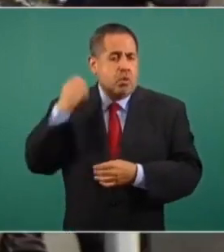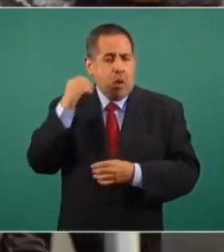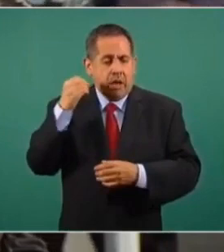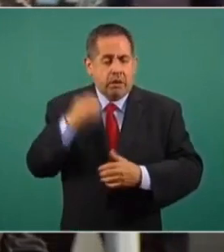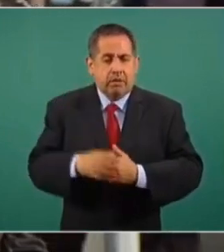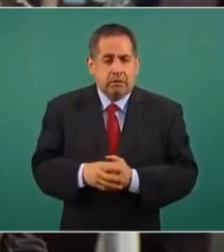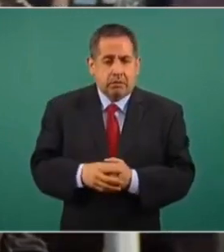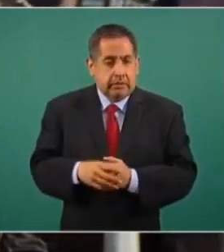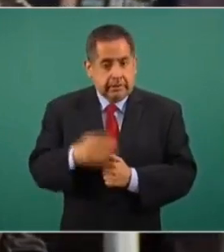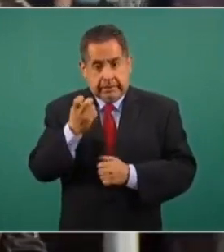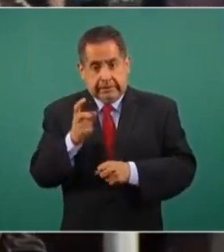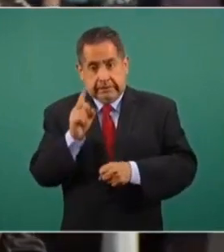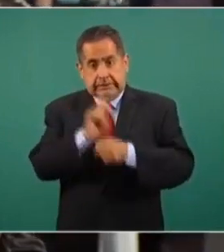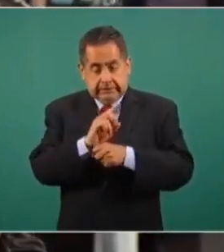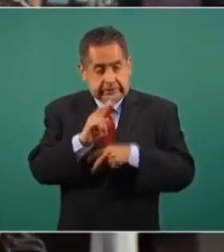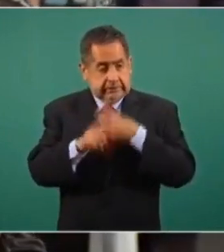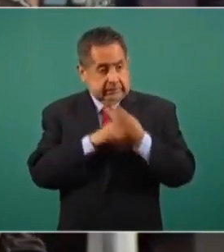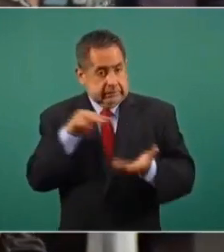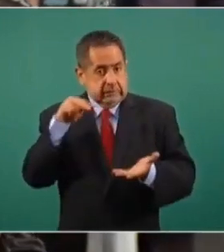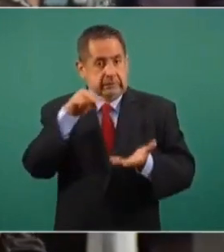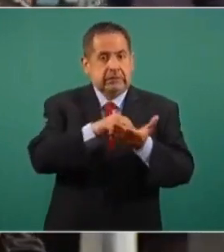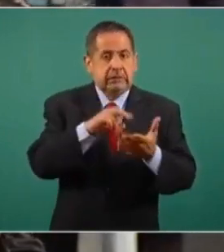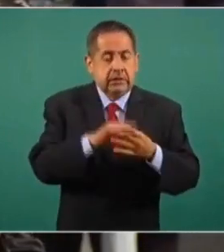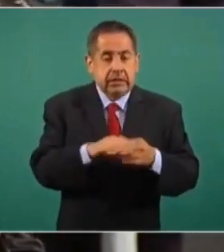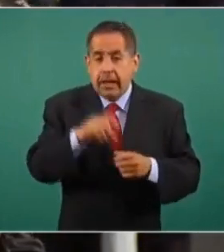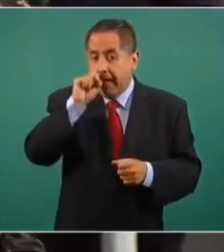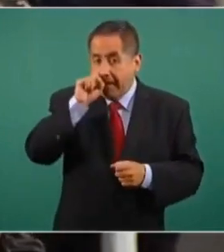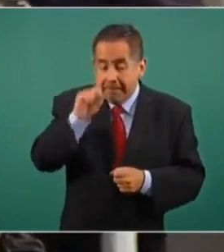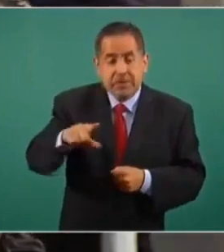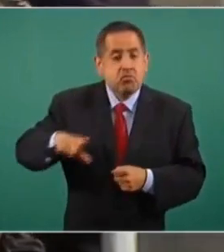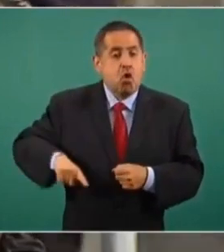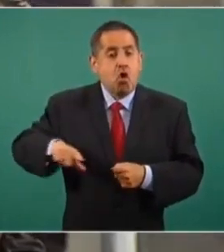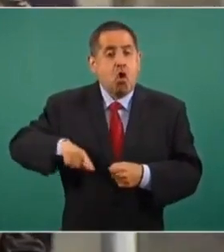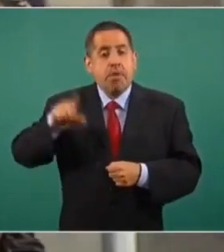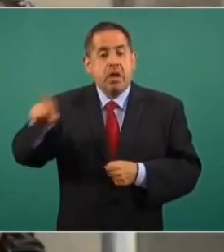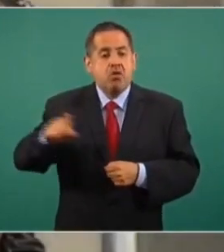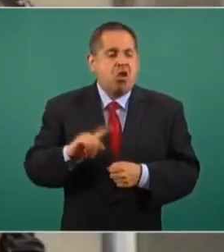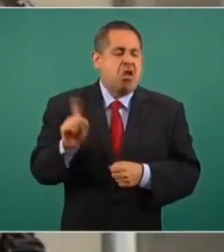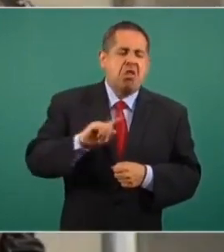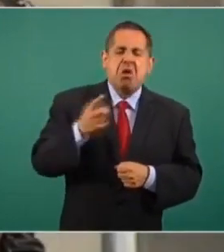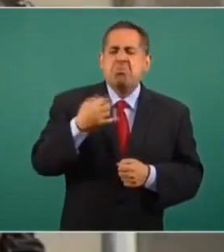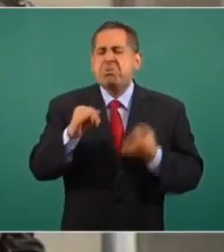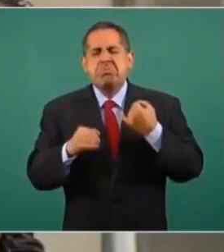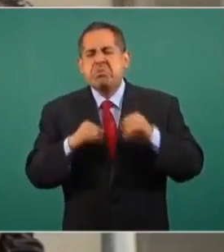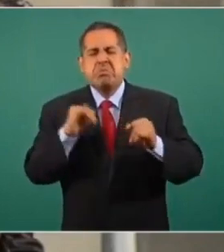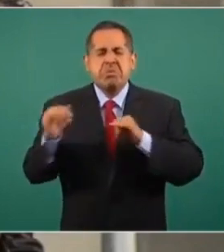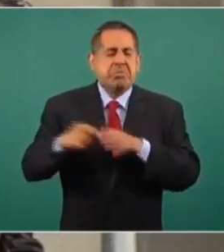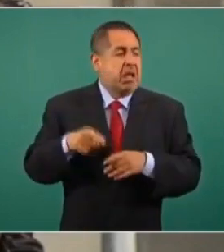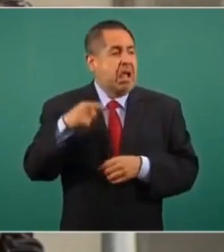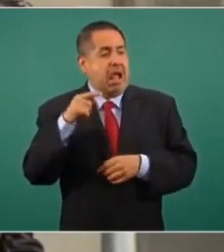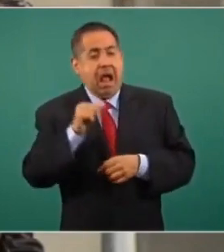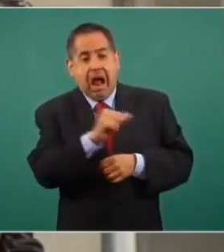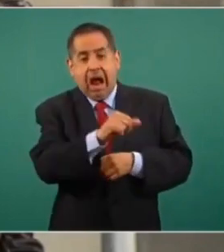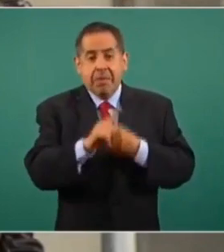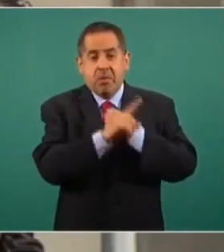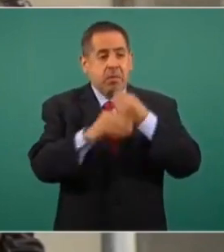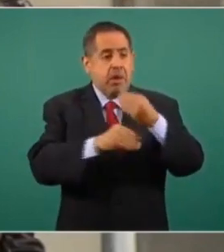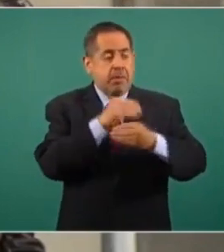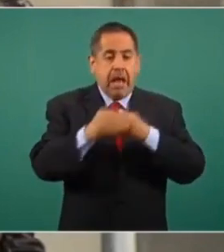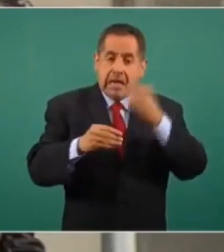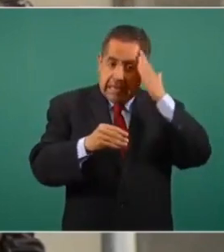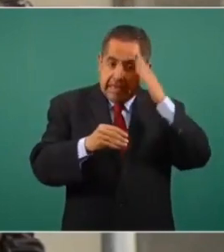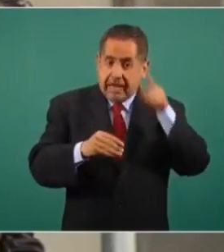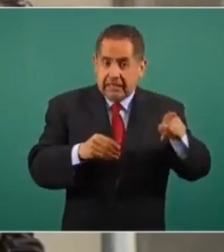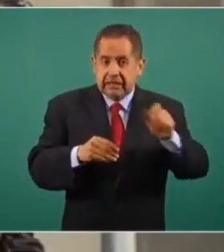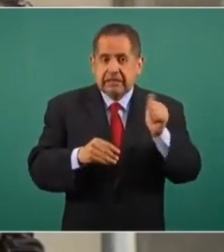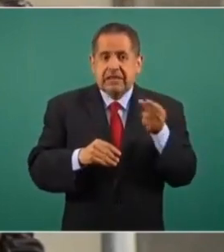Ese día que llegamos, el mismo gobierno estaba desmintiendo a líderes desplazados de